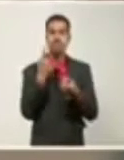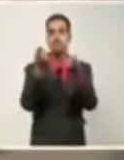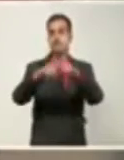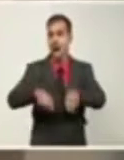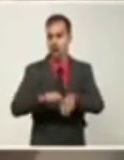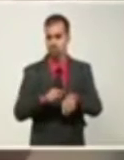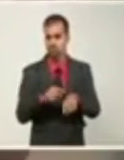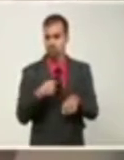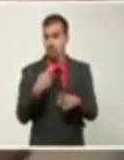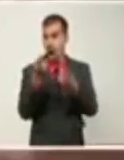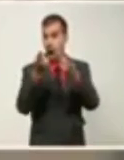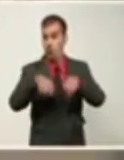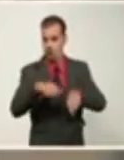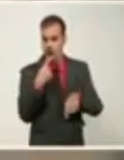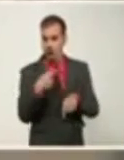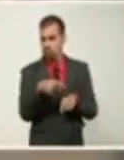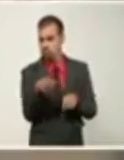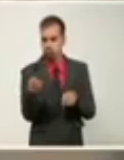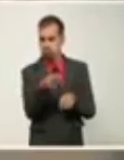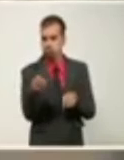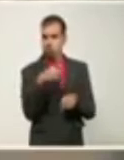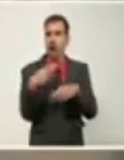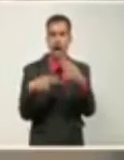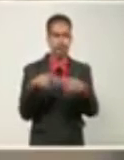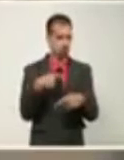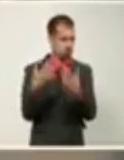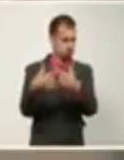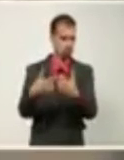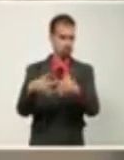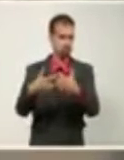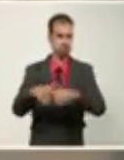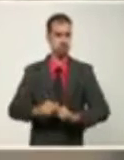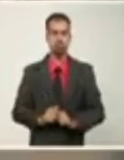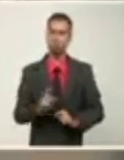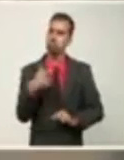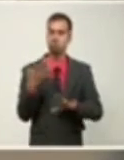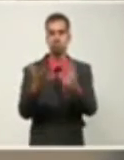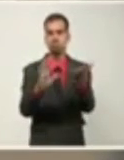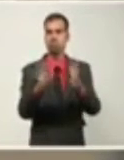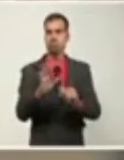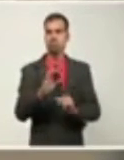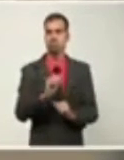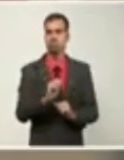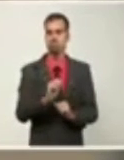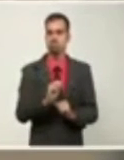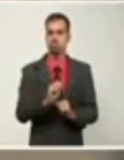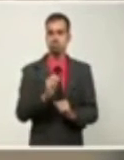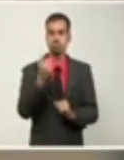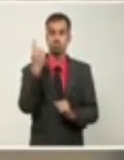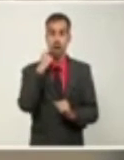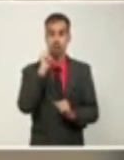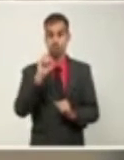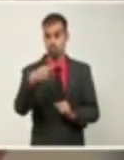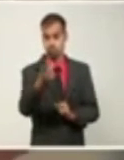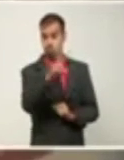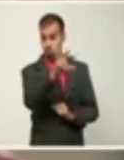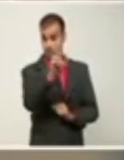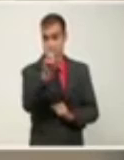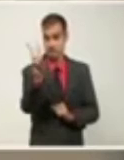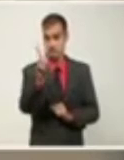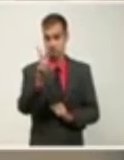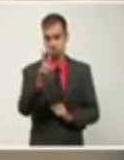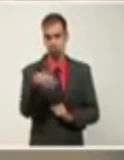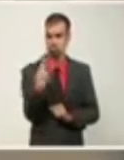y llegar a crear la plataforma completa. O nosotros pensamos que posiblemente ya para el 2022 nosotros